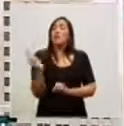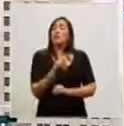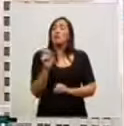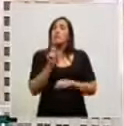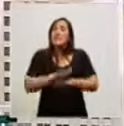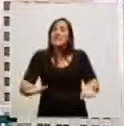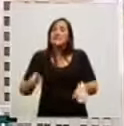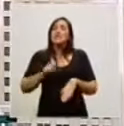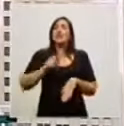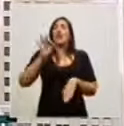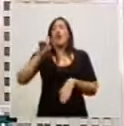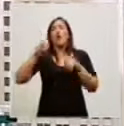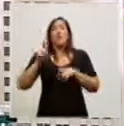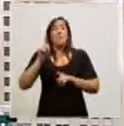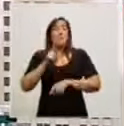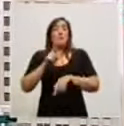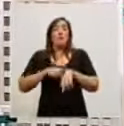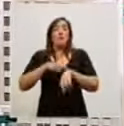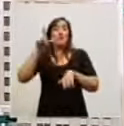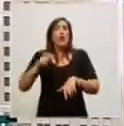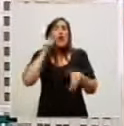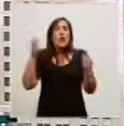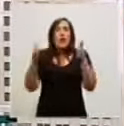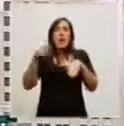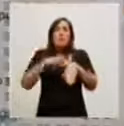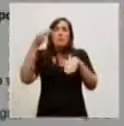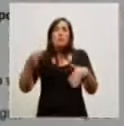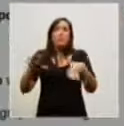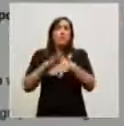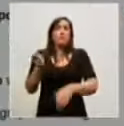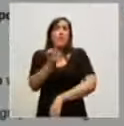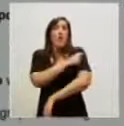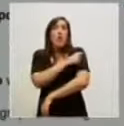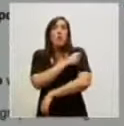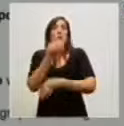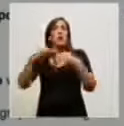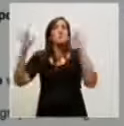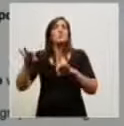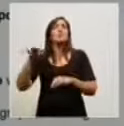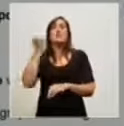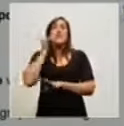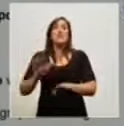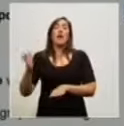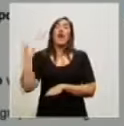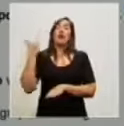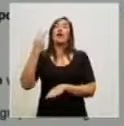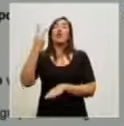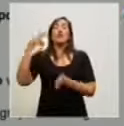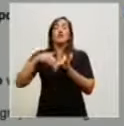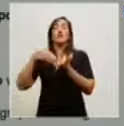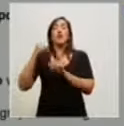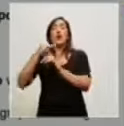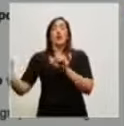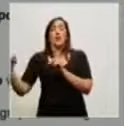de riesgo vacunados en el momento adecuado. Y en el 2014 ya se han vacunado 2 millones y medio